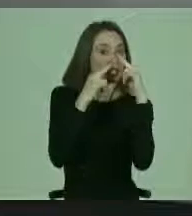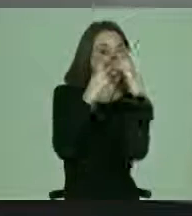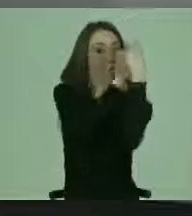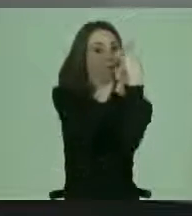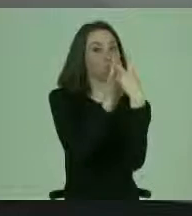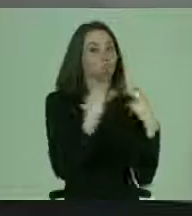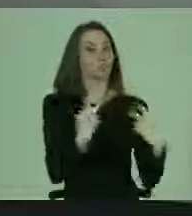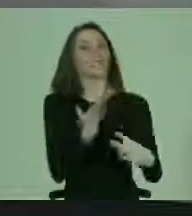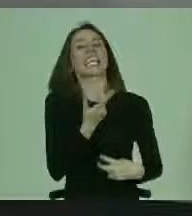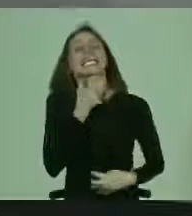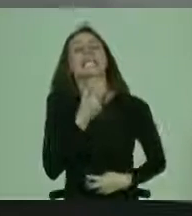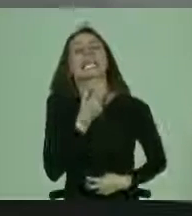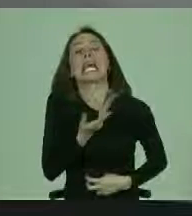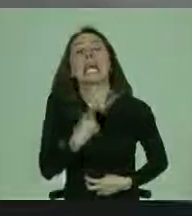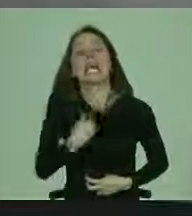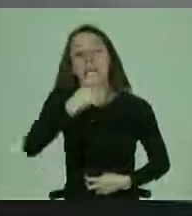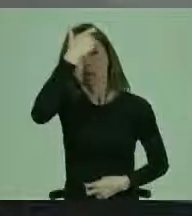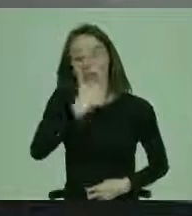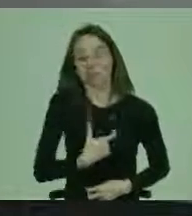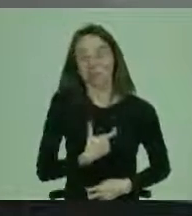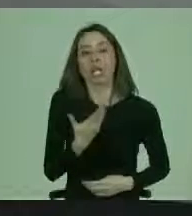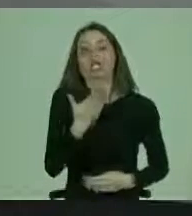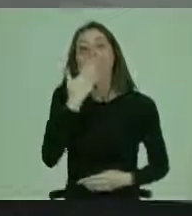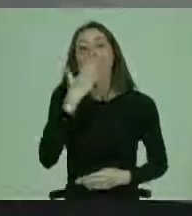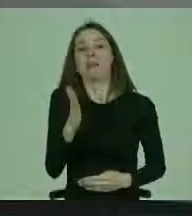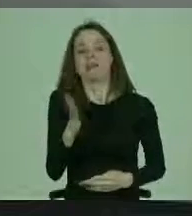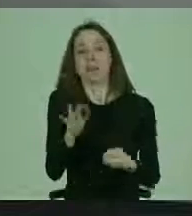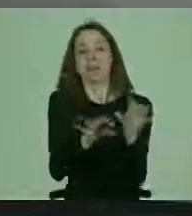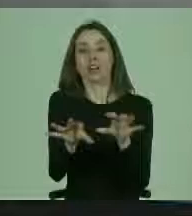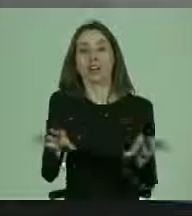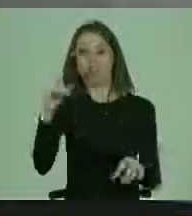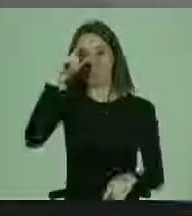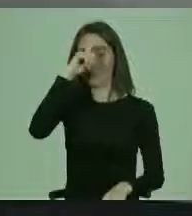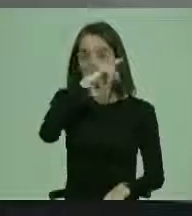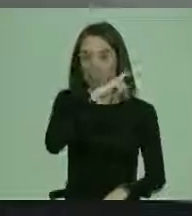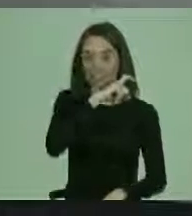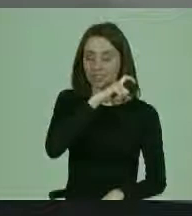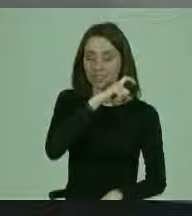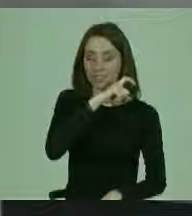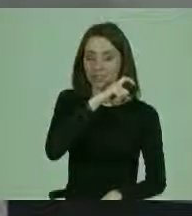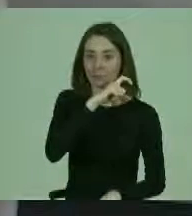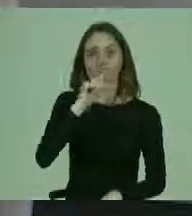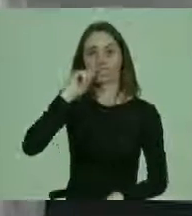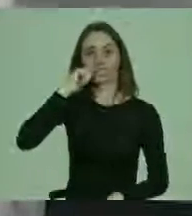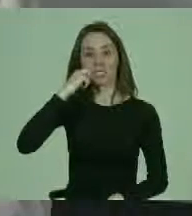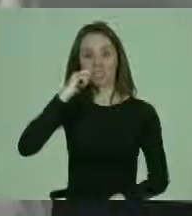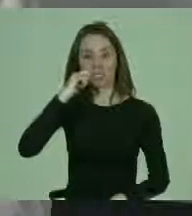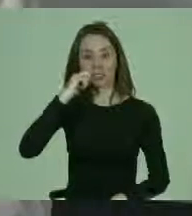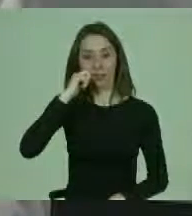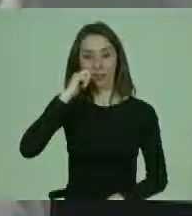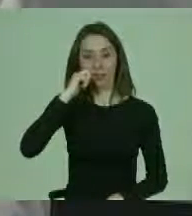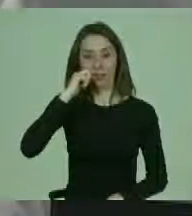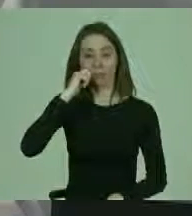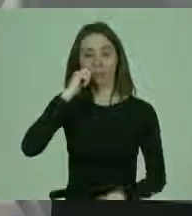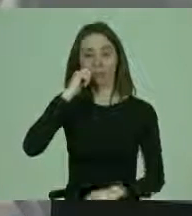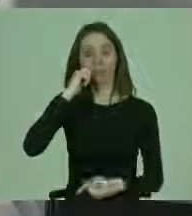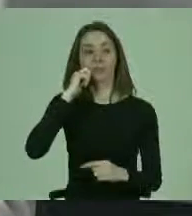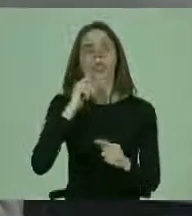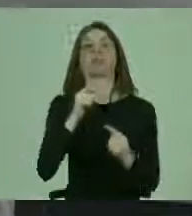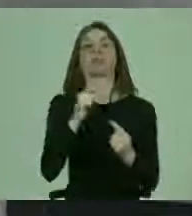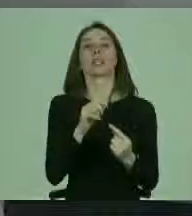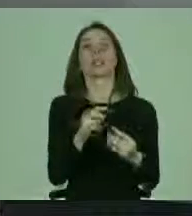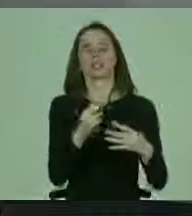voluntad y preferencia en aquellos aspectos más difíciles. Y esto implica que los principios